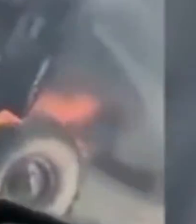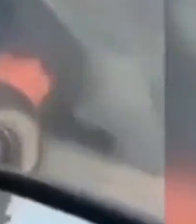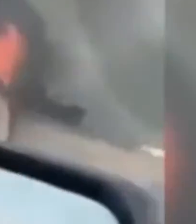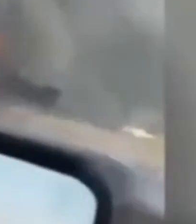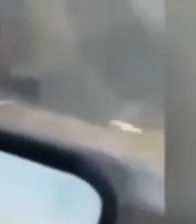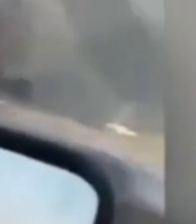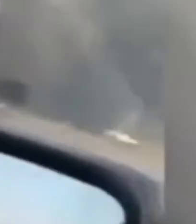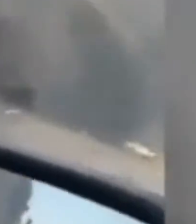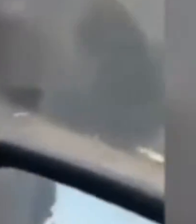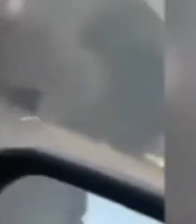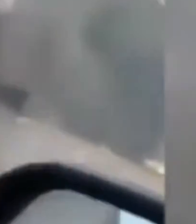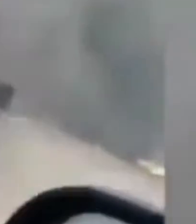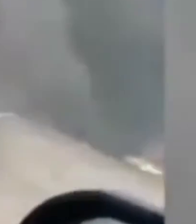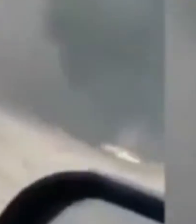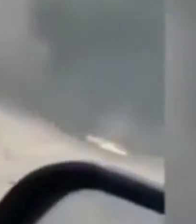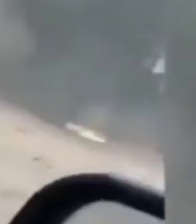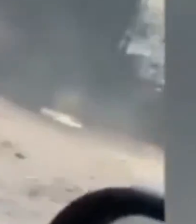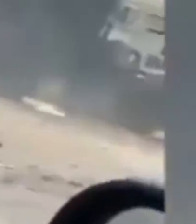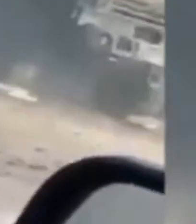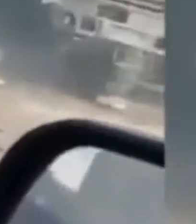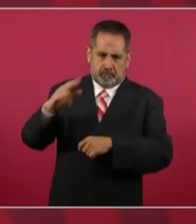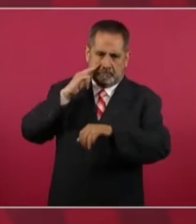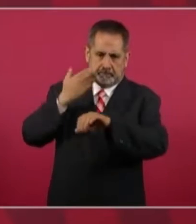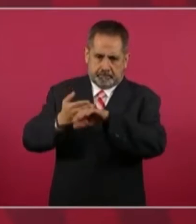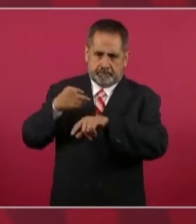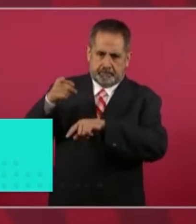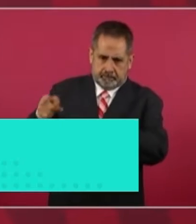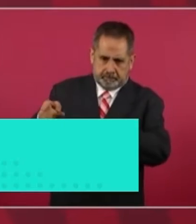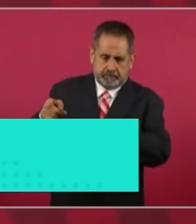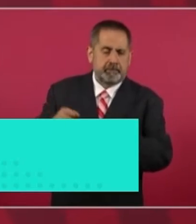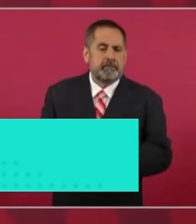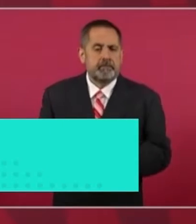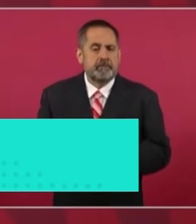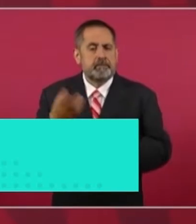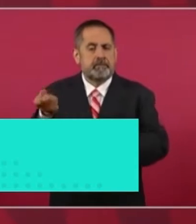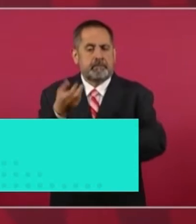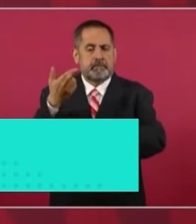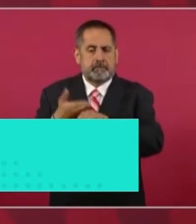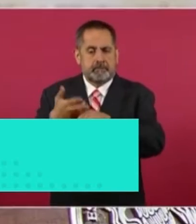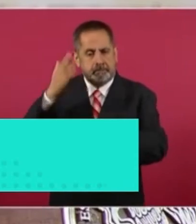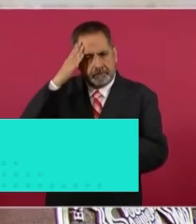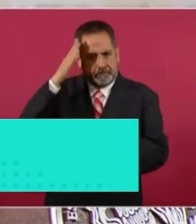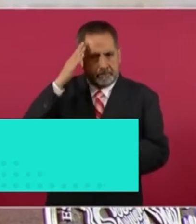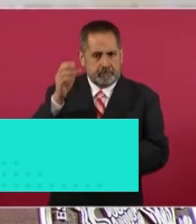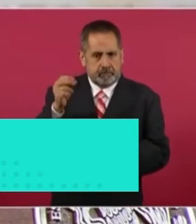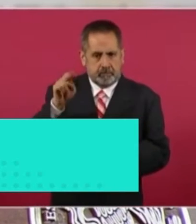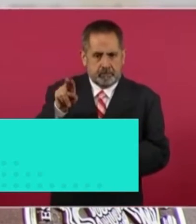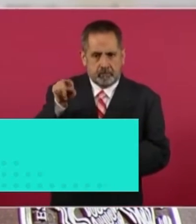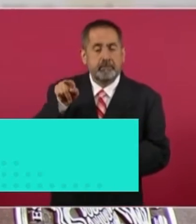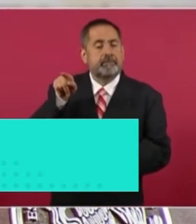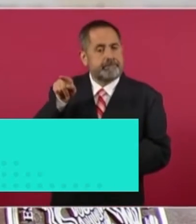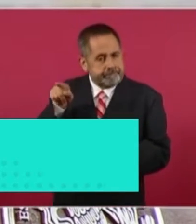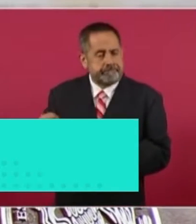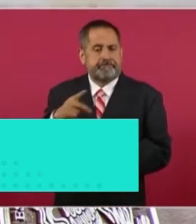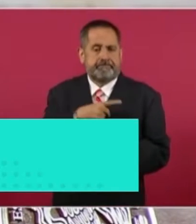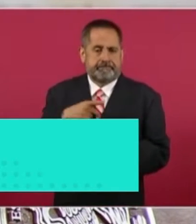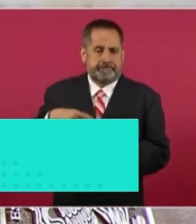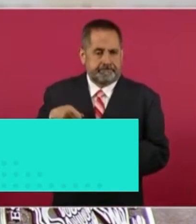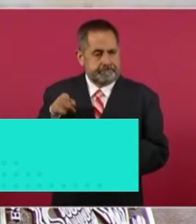para que las partes cedan y se pare la guerra. El secretario general de Naciones Unidas debe